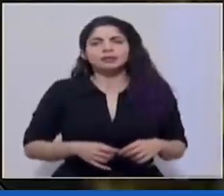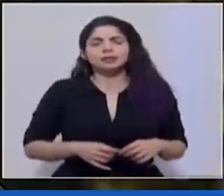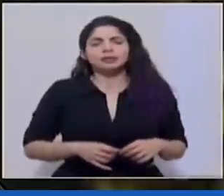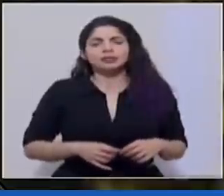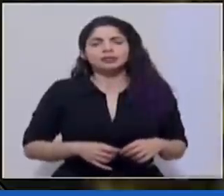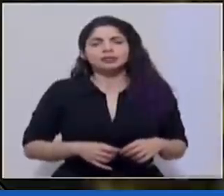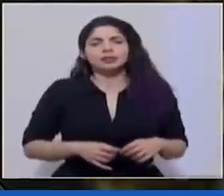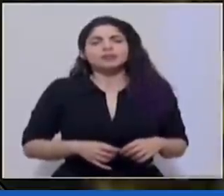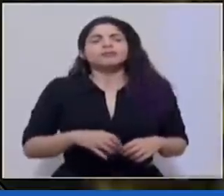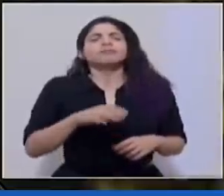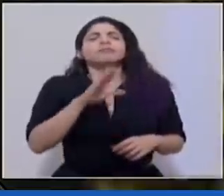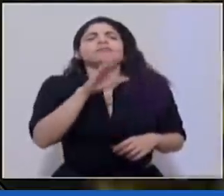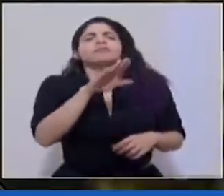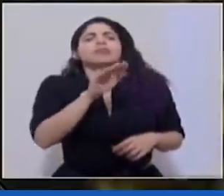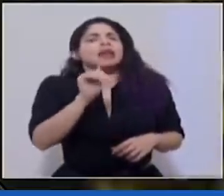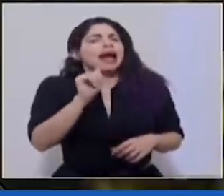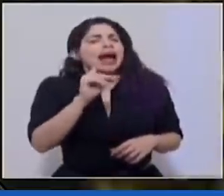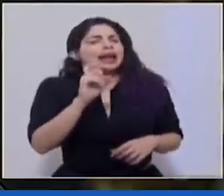don Alexander